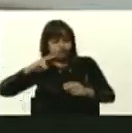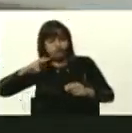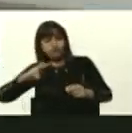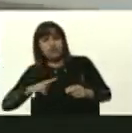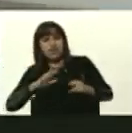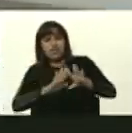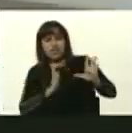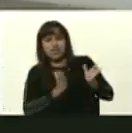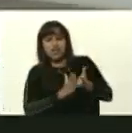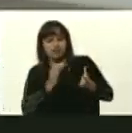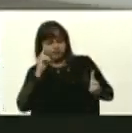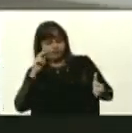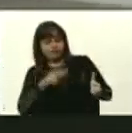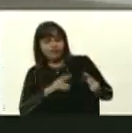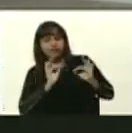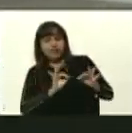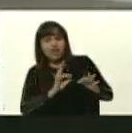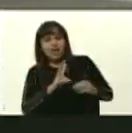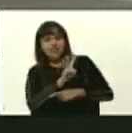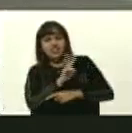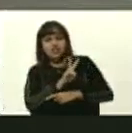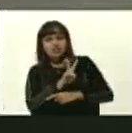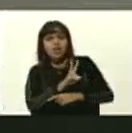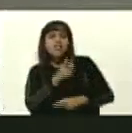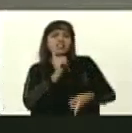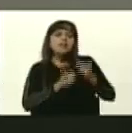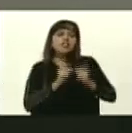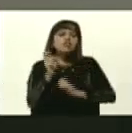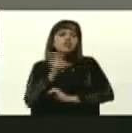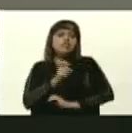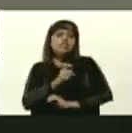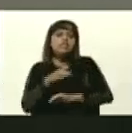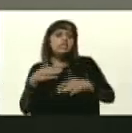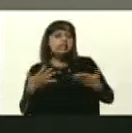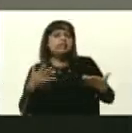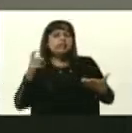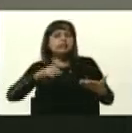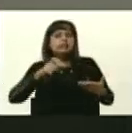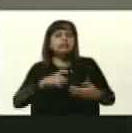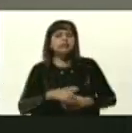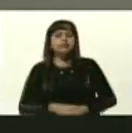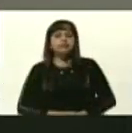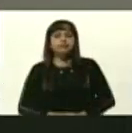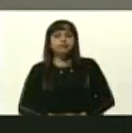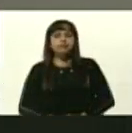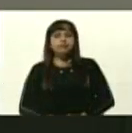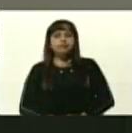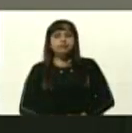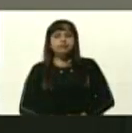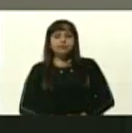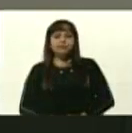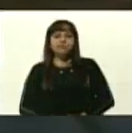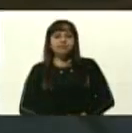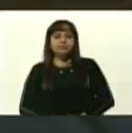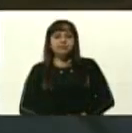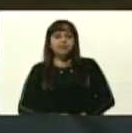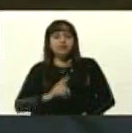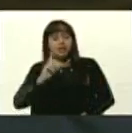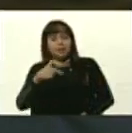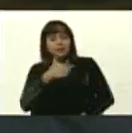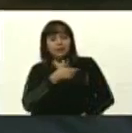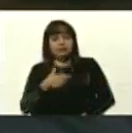en función a las necesidades de cada uno de los sectores. Adicionalmente, presidente,